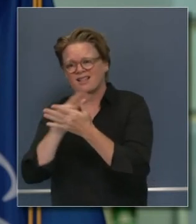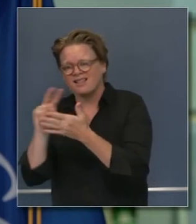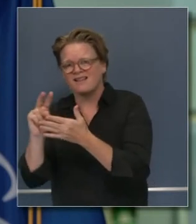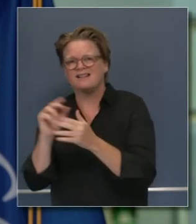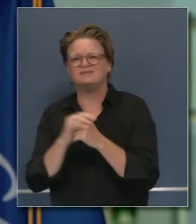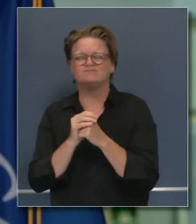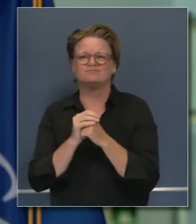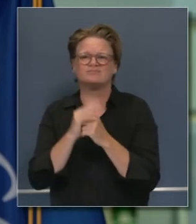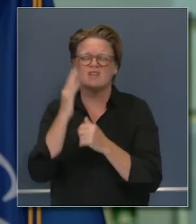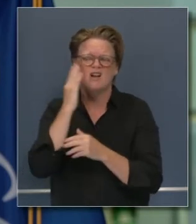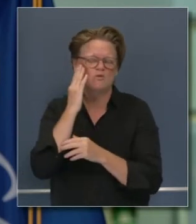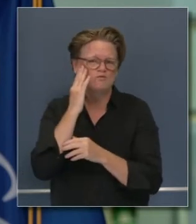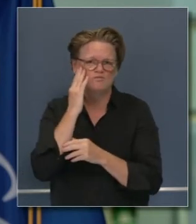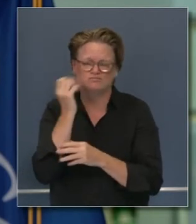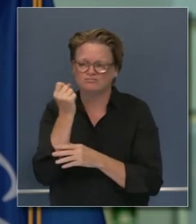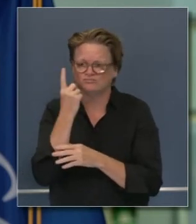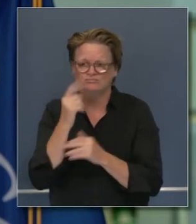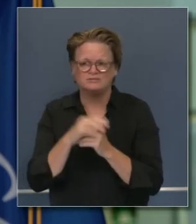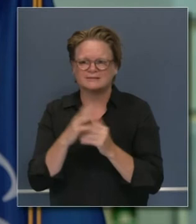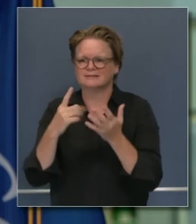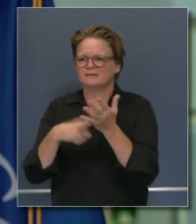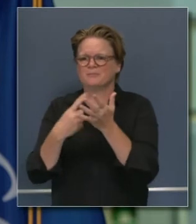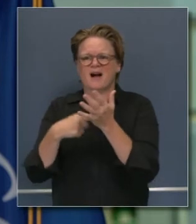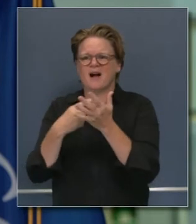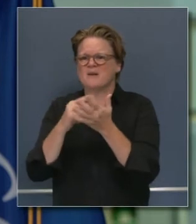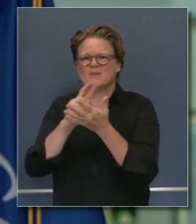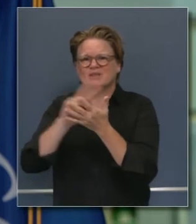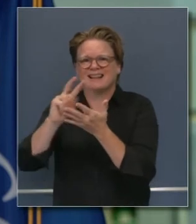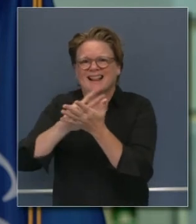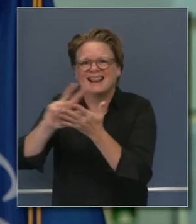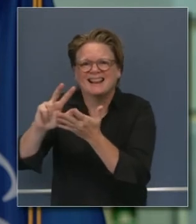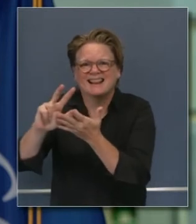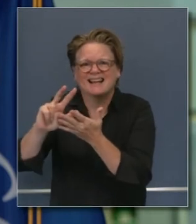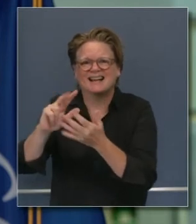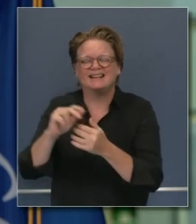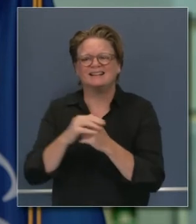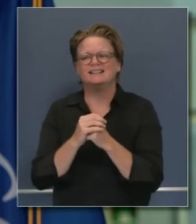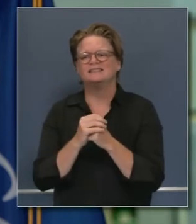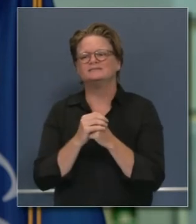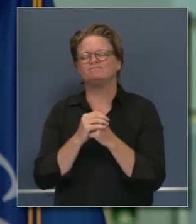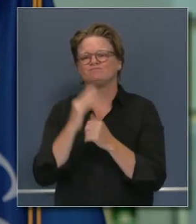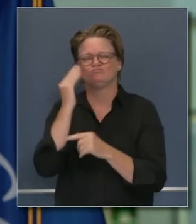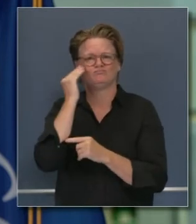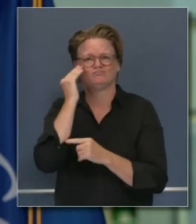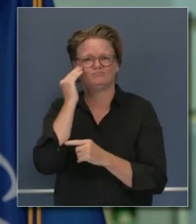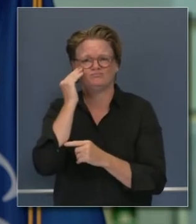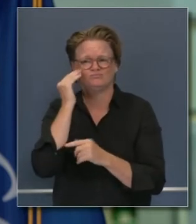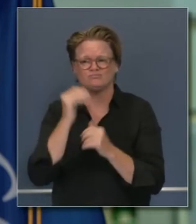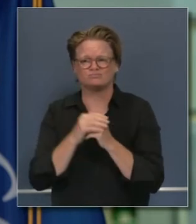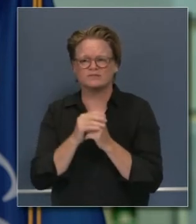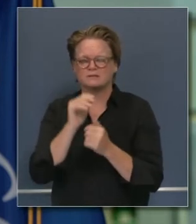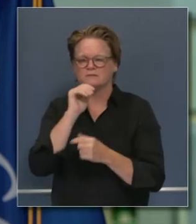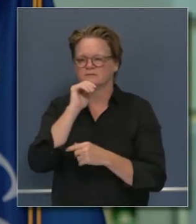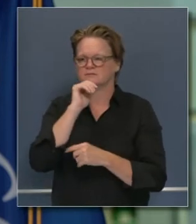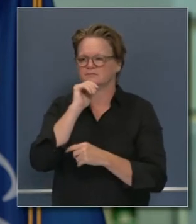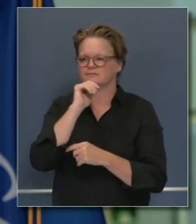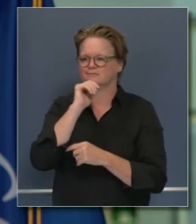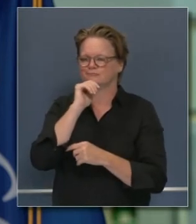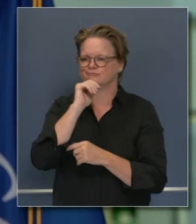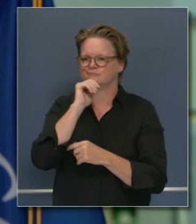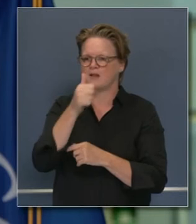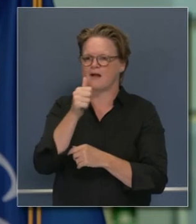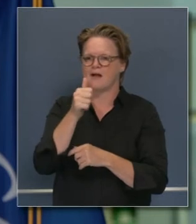atrasado a veces los resultados eran dos o tres semanas después de esa prueba eso no es solamente